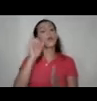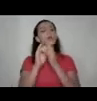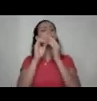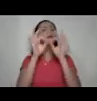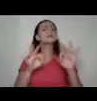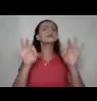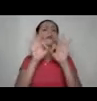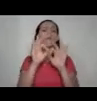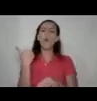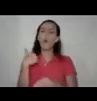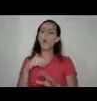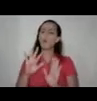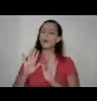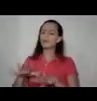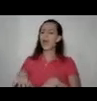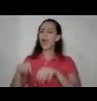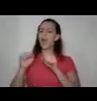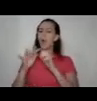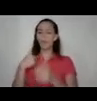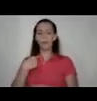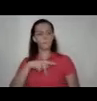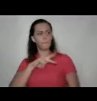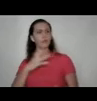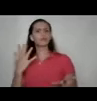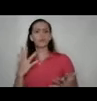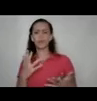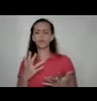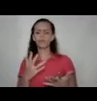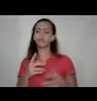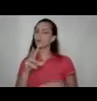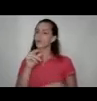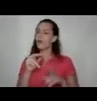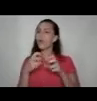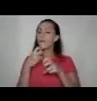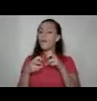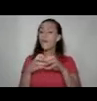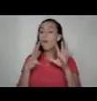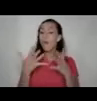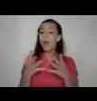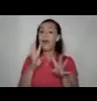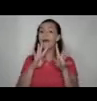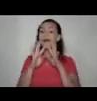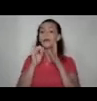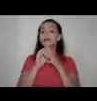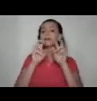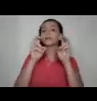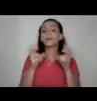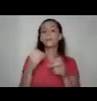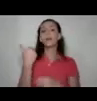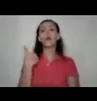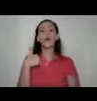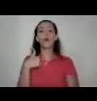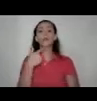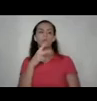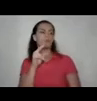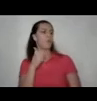dejemos de asumir esto como algo personal o sea el problema cuando se habla de este tema es que los hombres dicen no, yo no